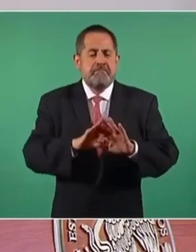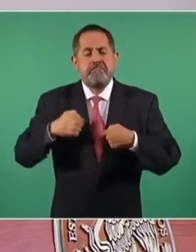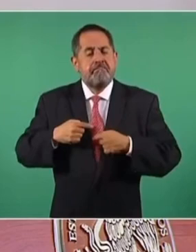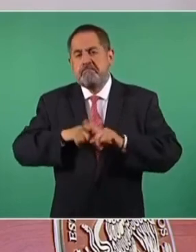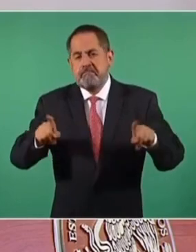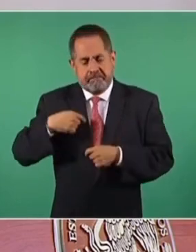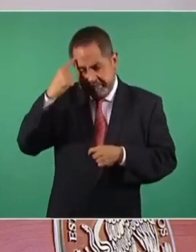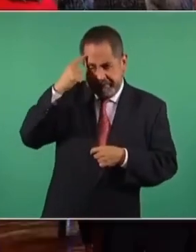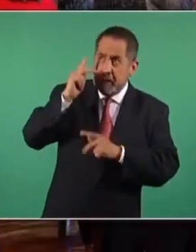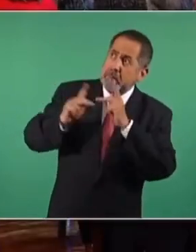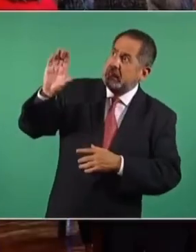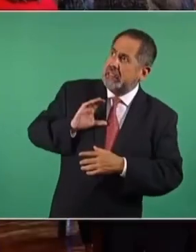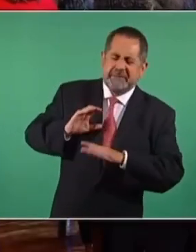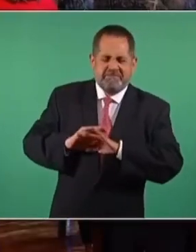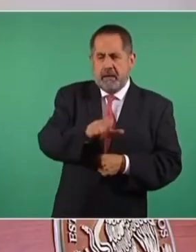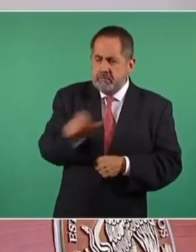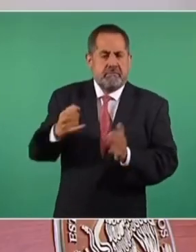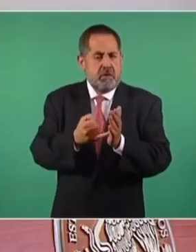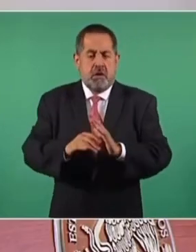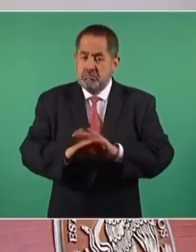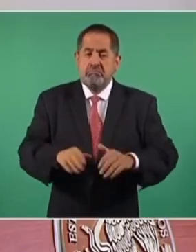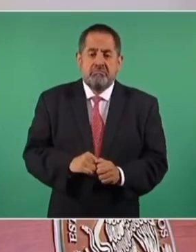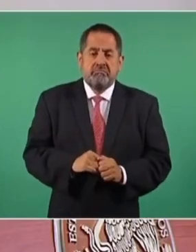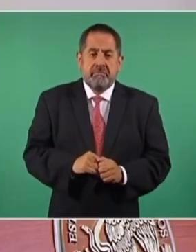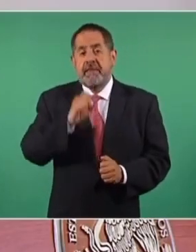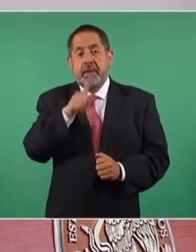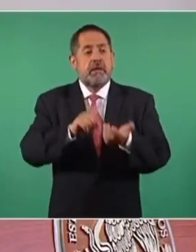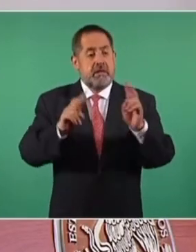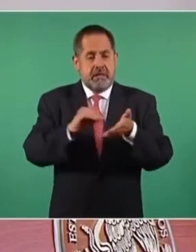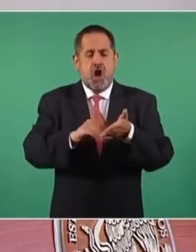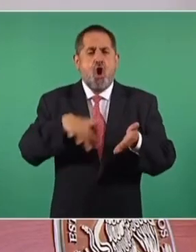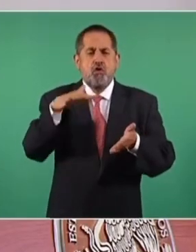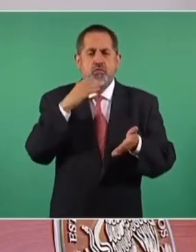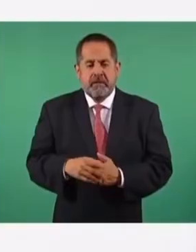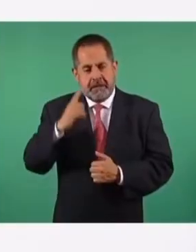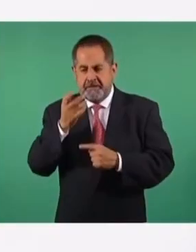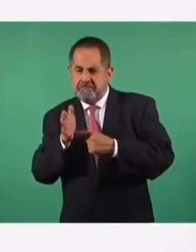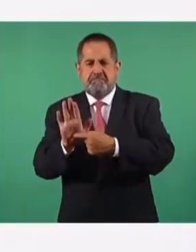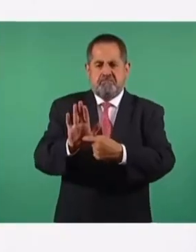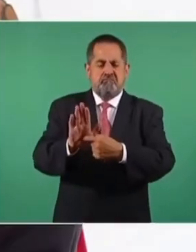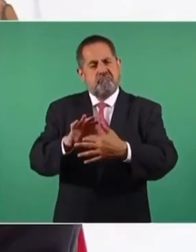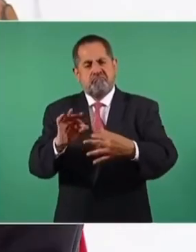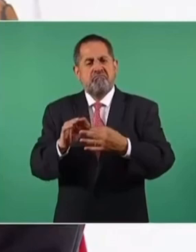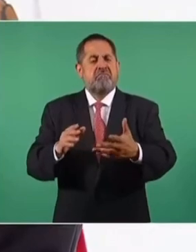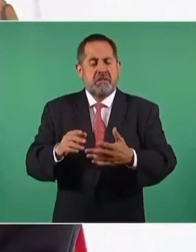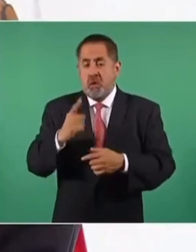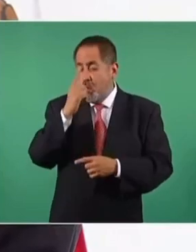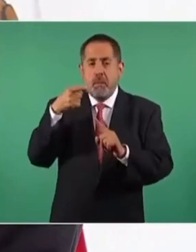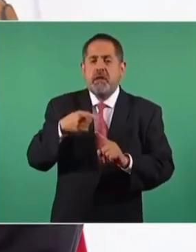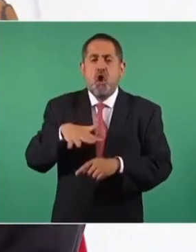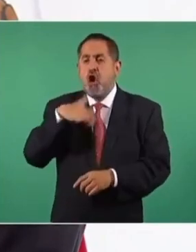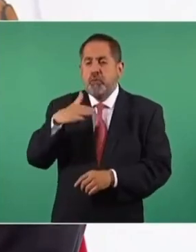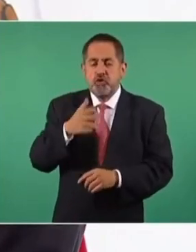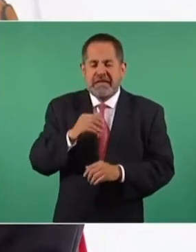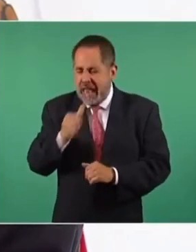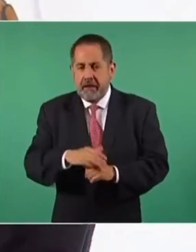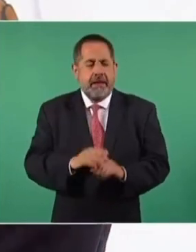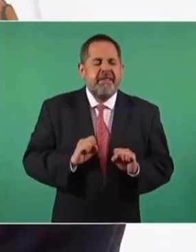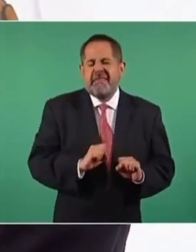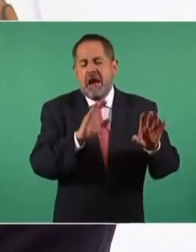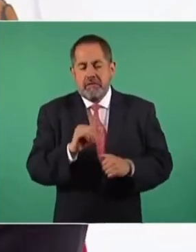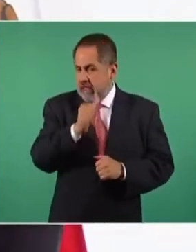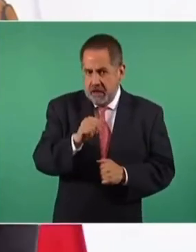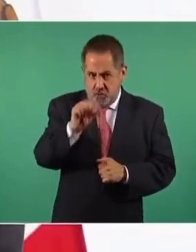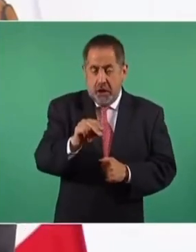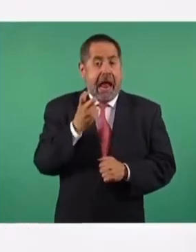optamos por intensificar el combate a la corrupción. Tipificó la corrupción como delito grave, que no permitir la corrupción y la impunidad ayuda